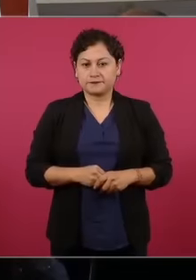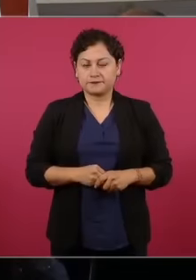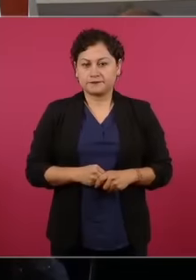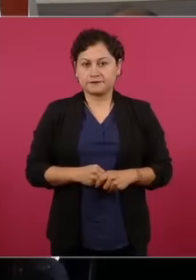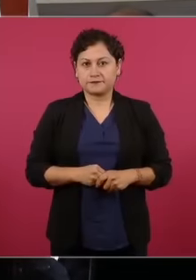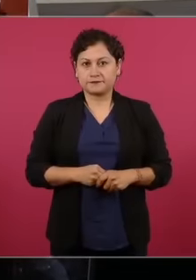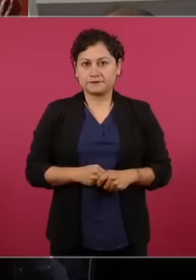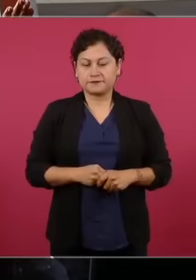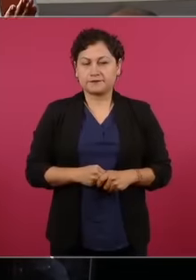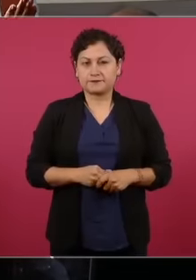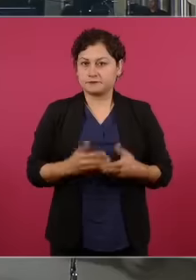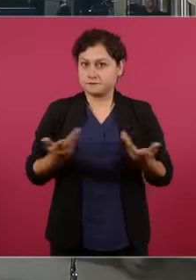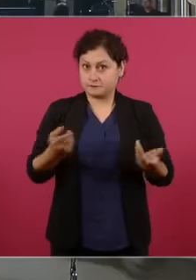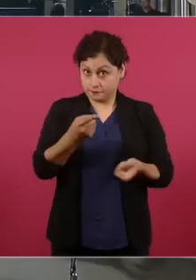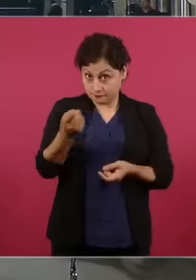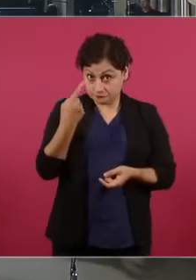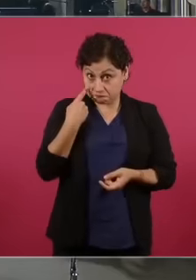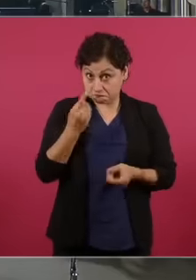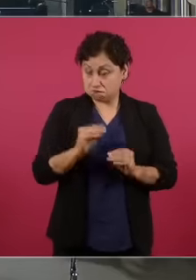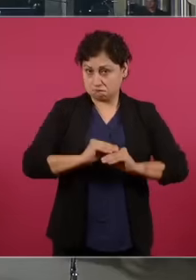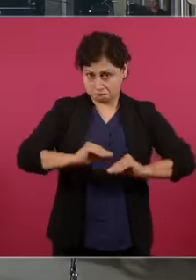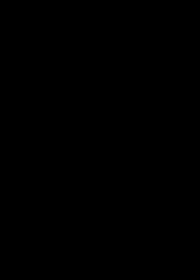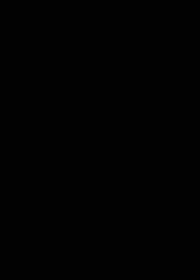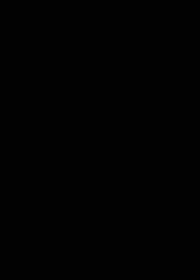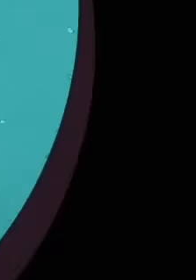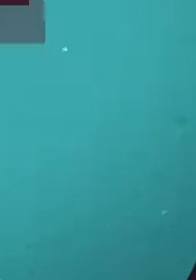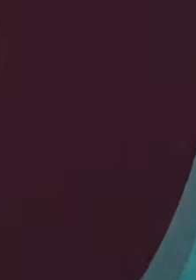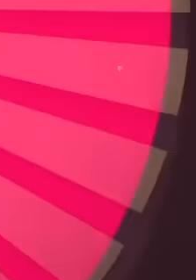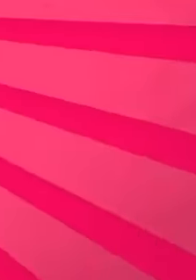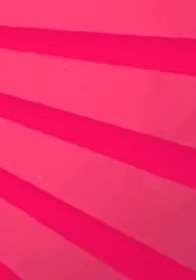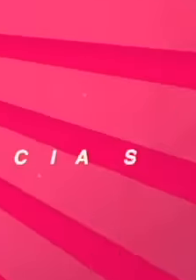¿No? ¿Cómo está el debate?